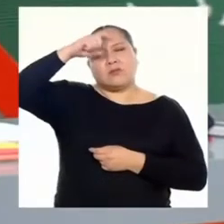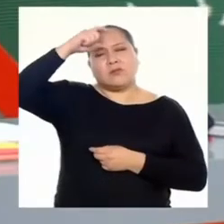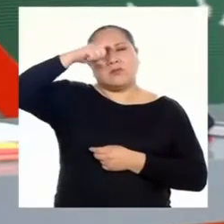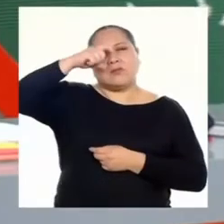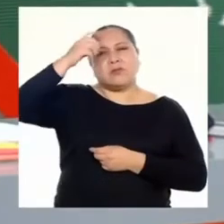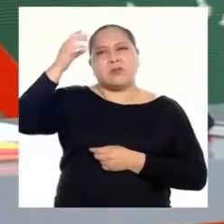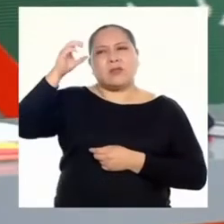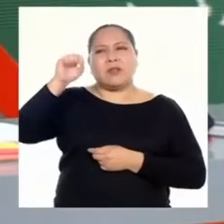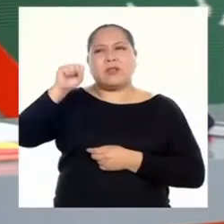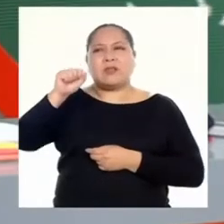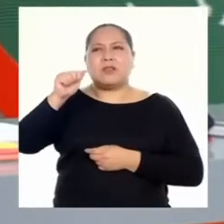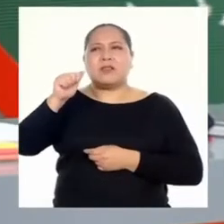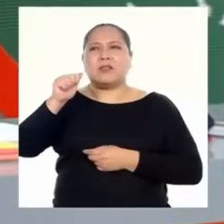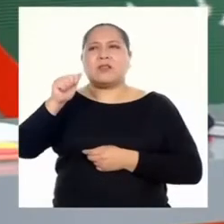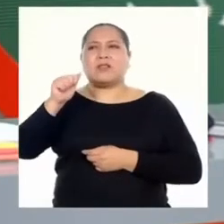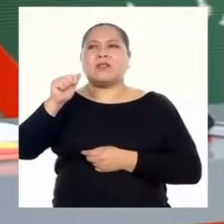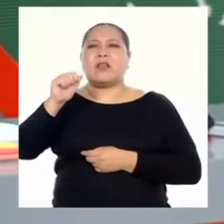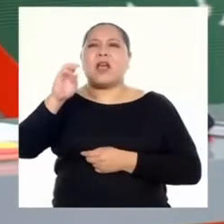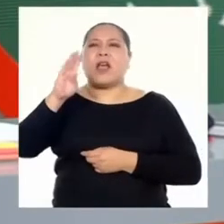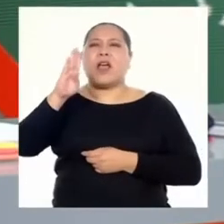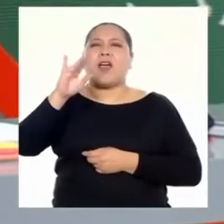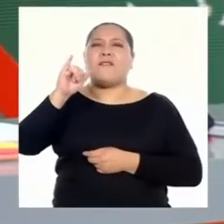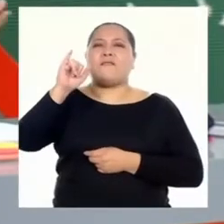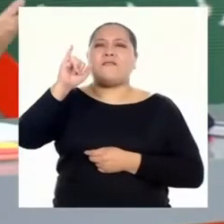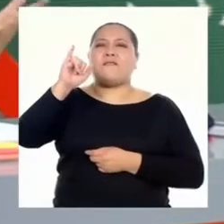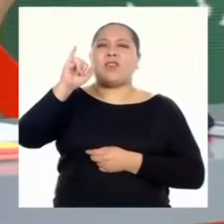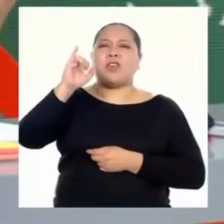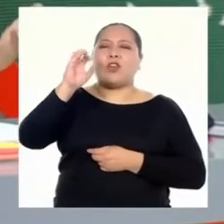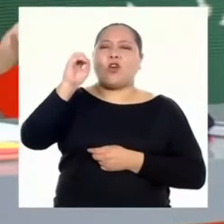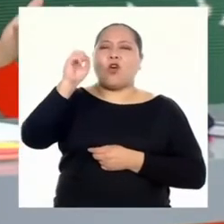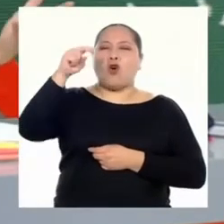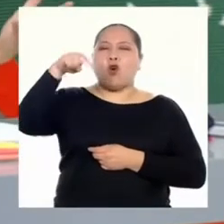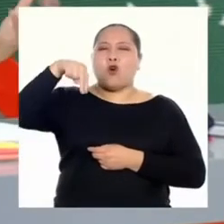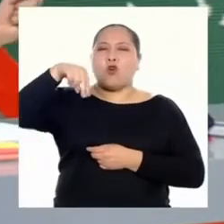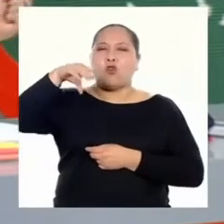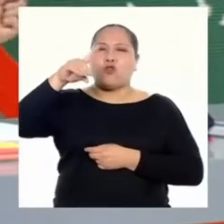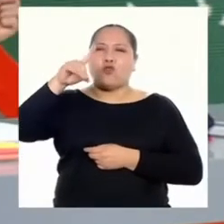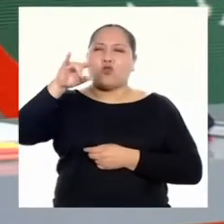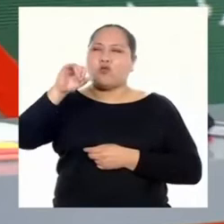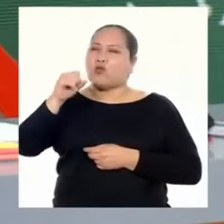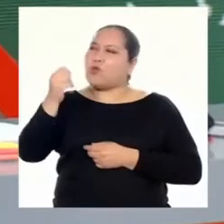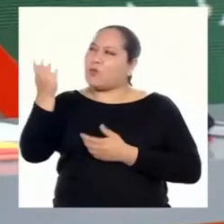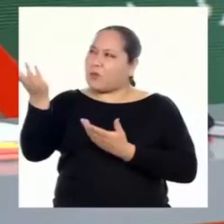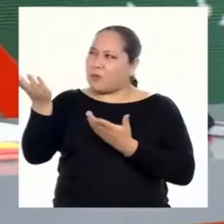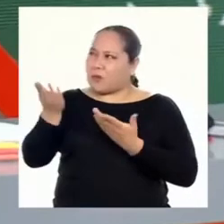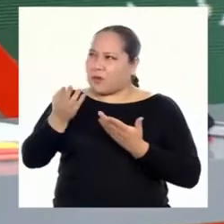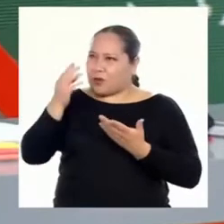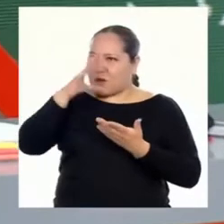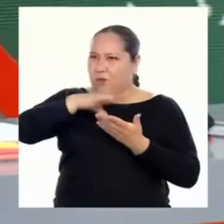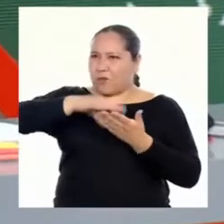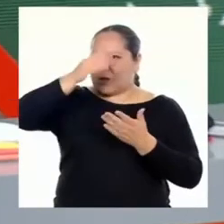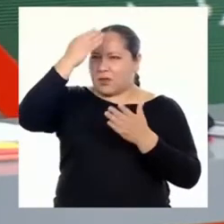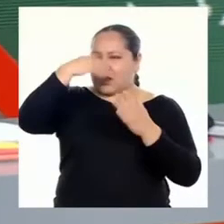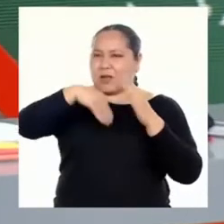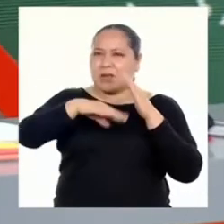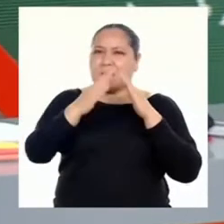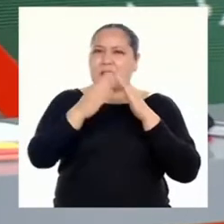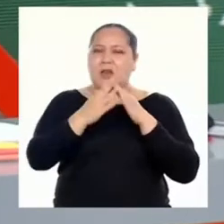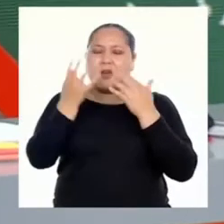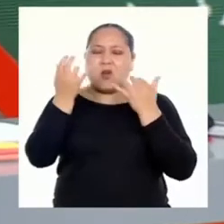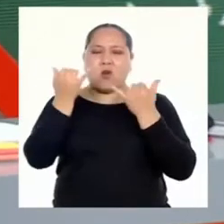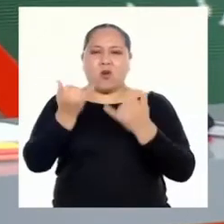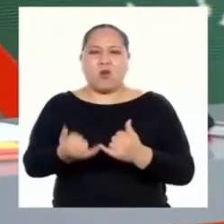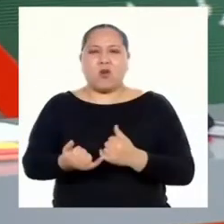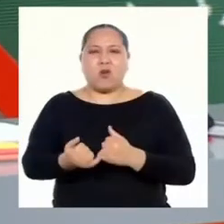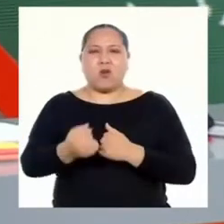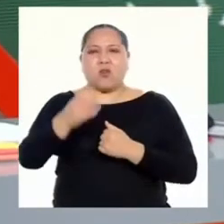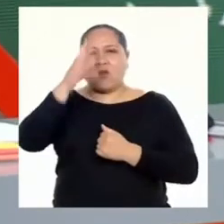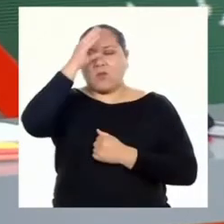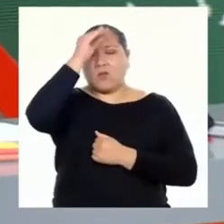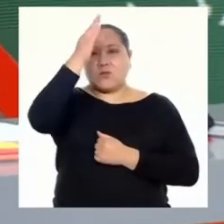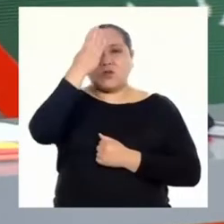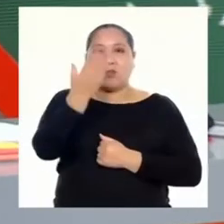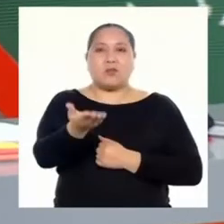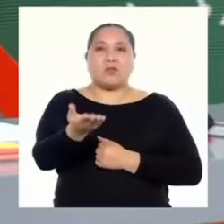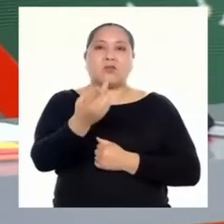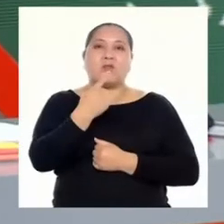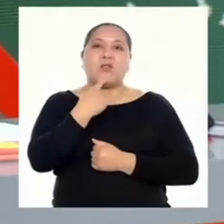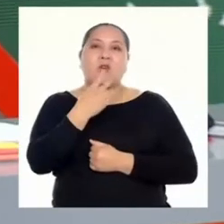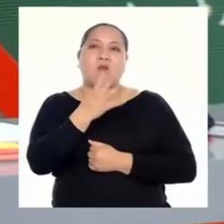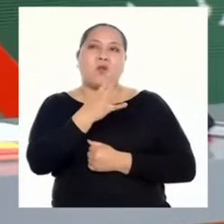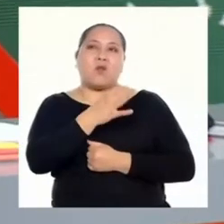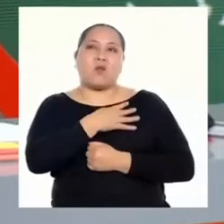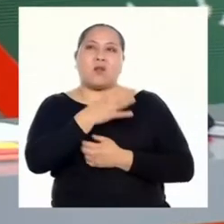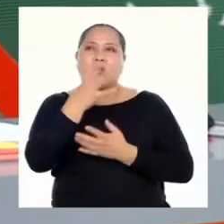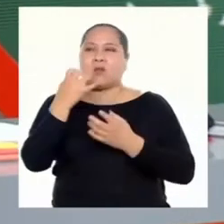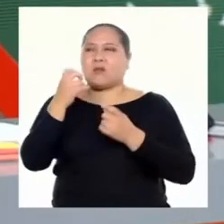Muy bien, profesor Zabiondus. Bienvenido a Aprendo en Casa. Hoy, los chicos y las chicas de cuarto y secundaria